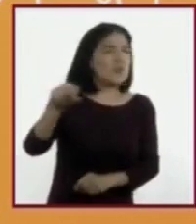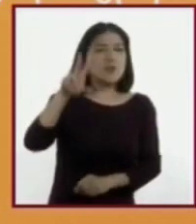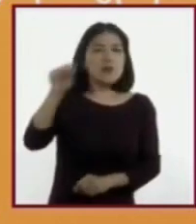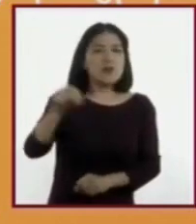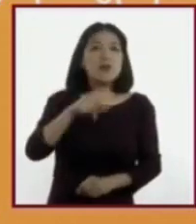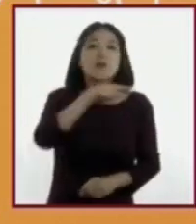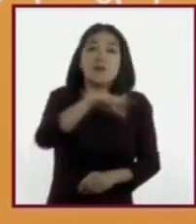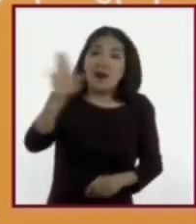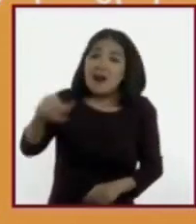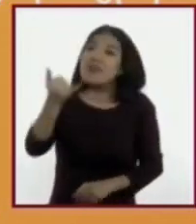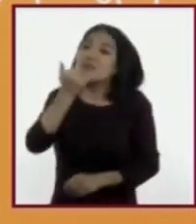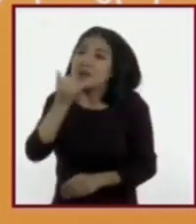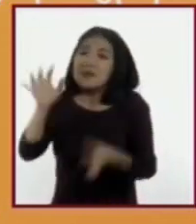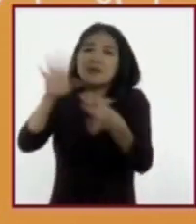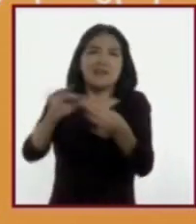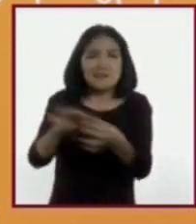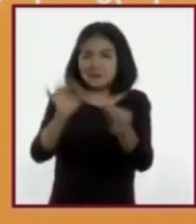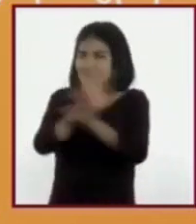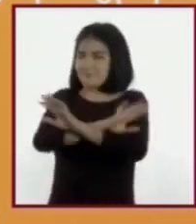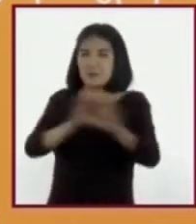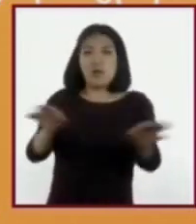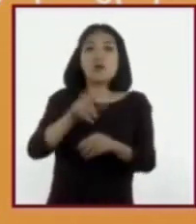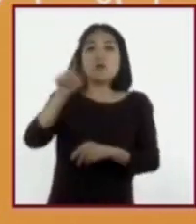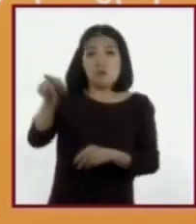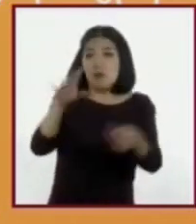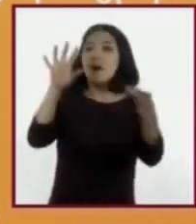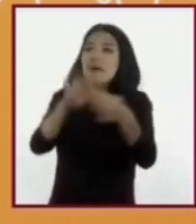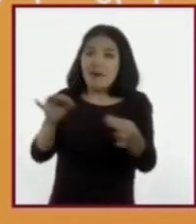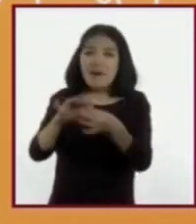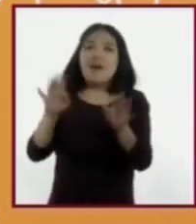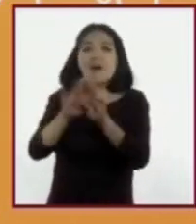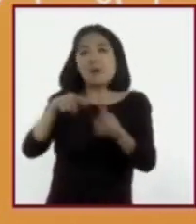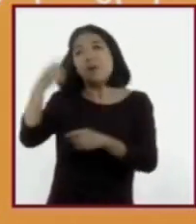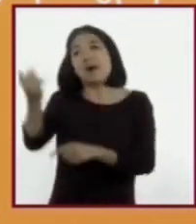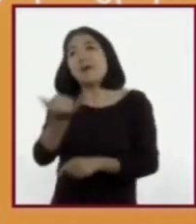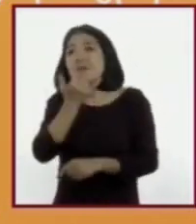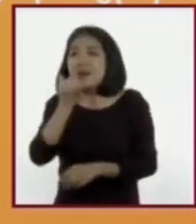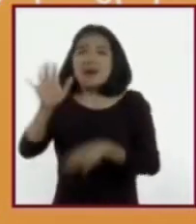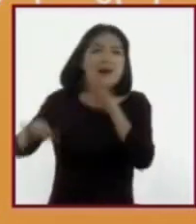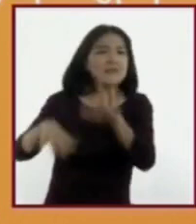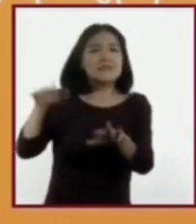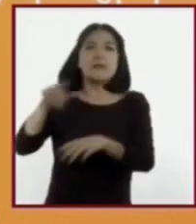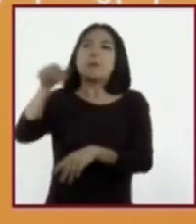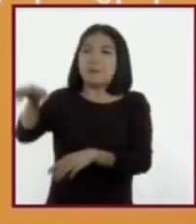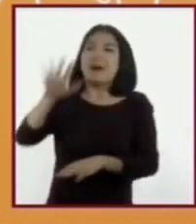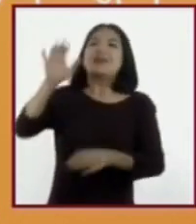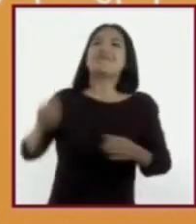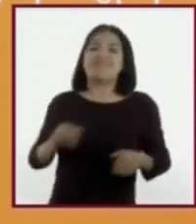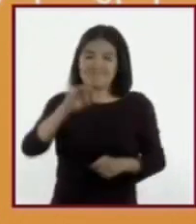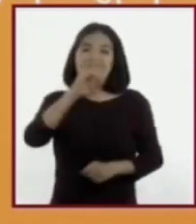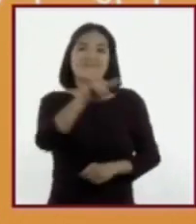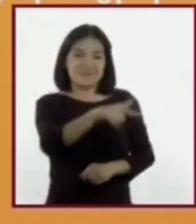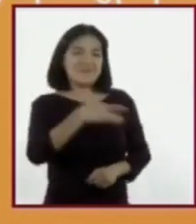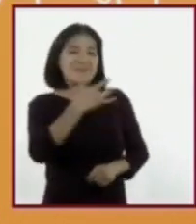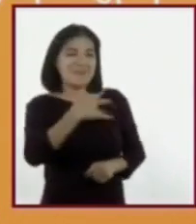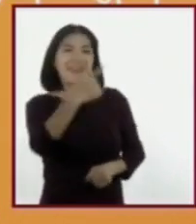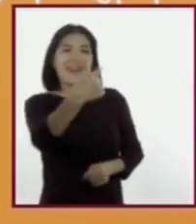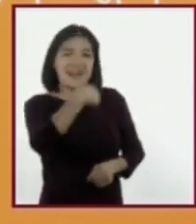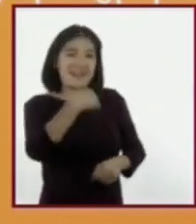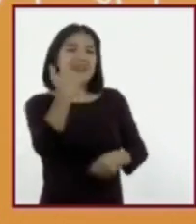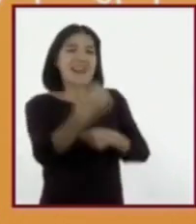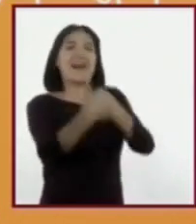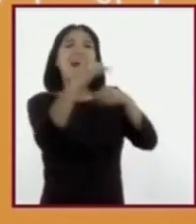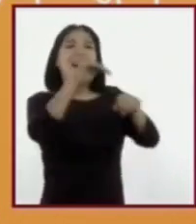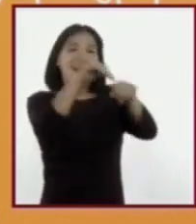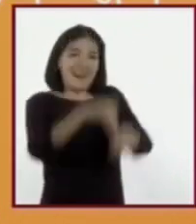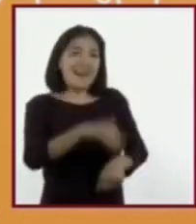explicaciones. Si las das, también les estás dando más elementos para seguir presionando. Así que solo responde no.